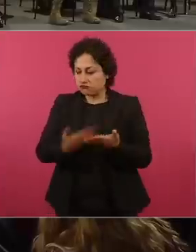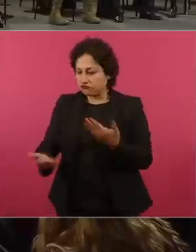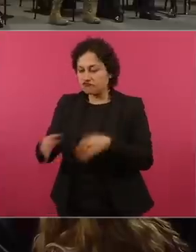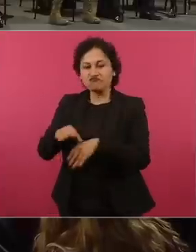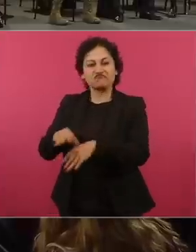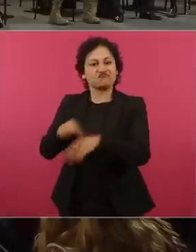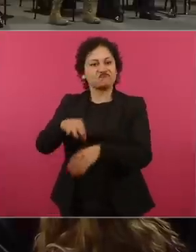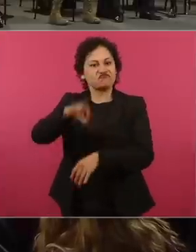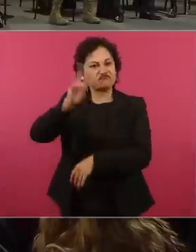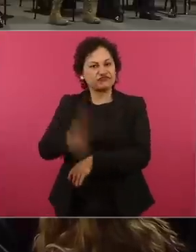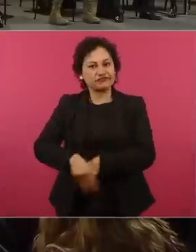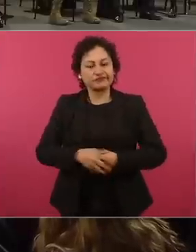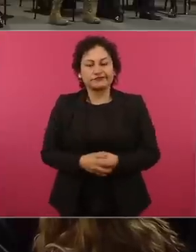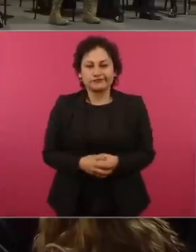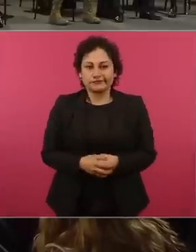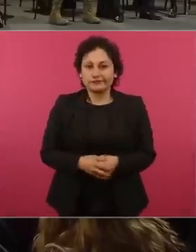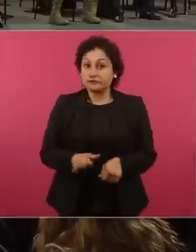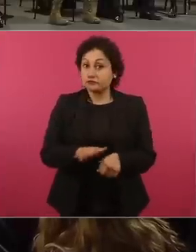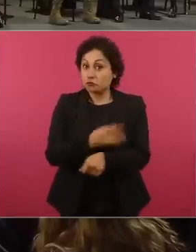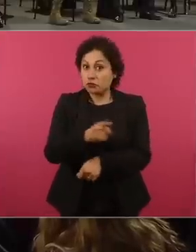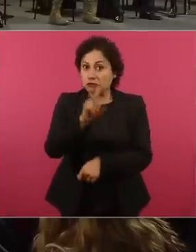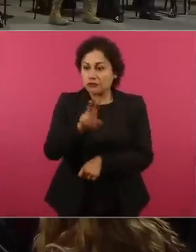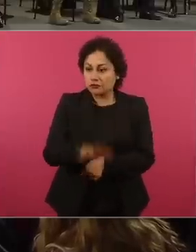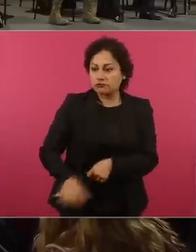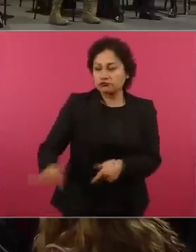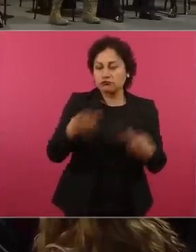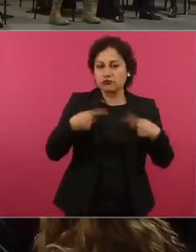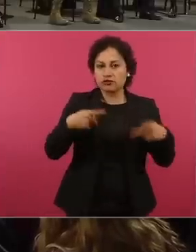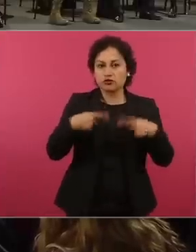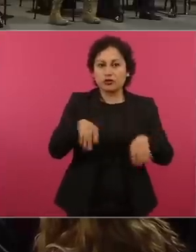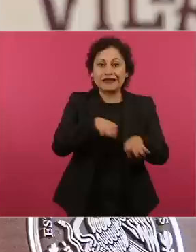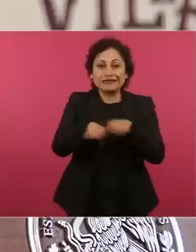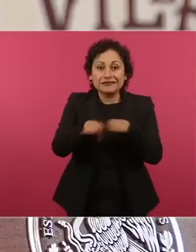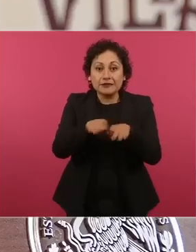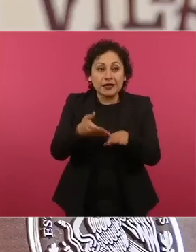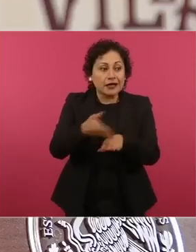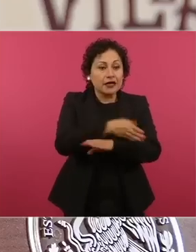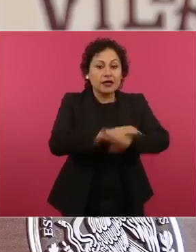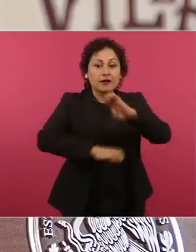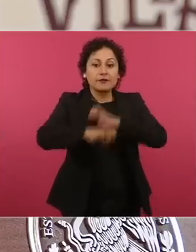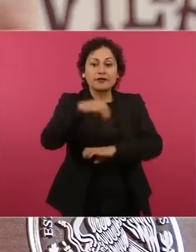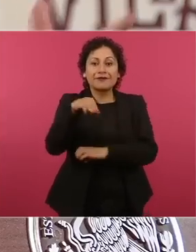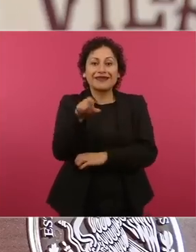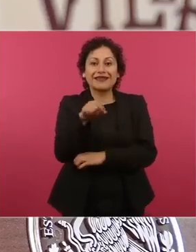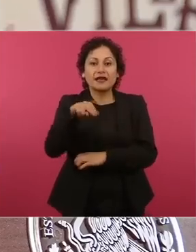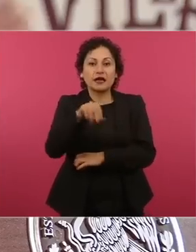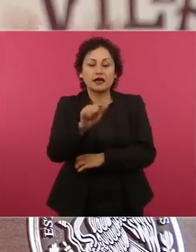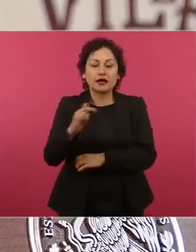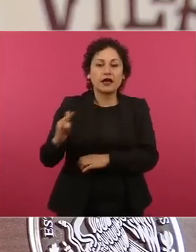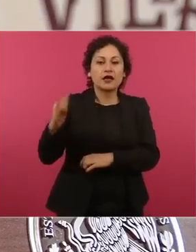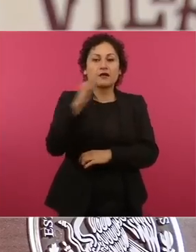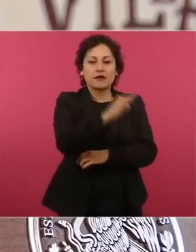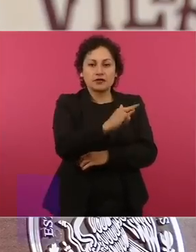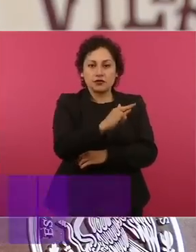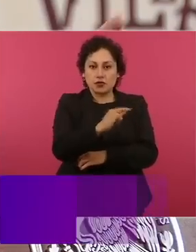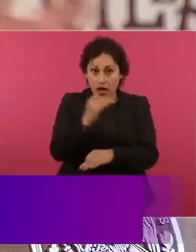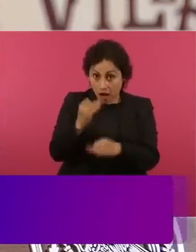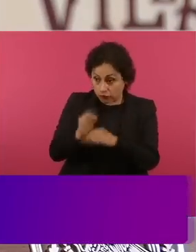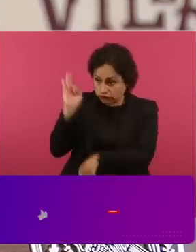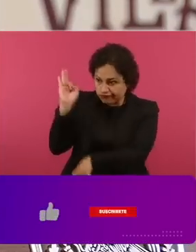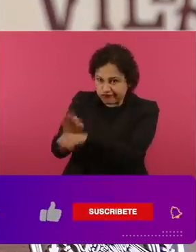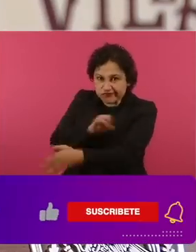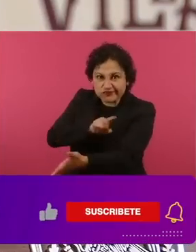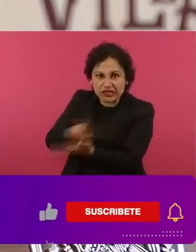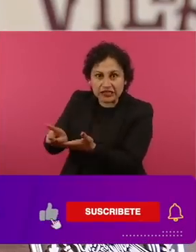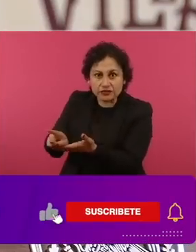Este acto de justicia social para los trabajadores de Mexicana de Aviación demuestra una sola cosa, que cuando